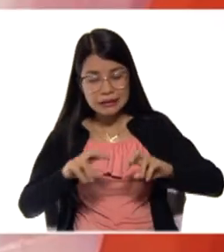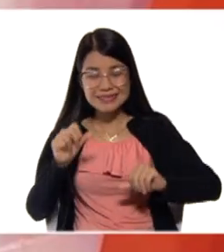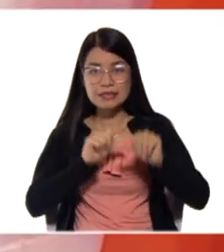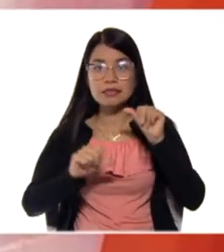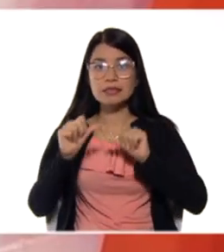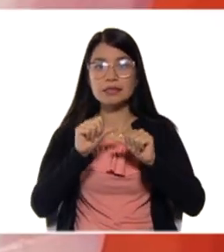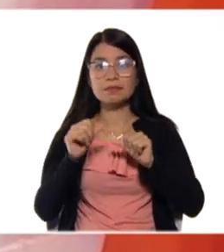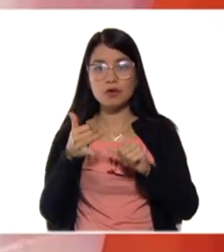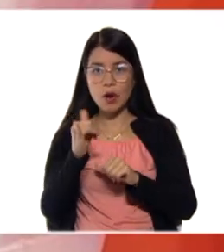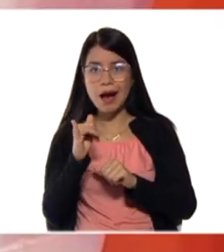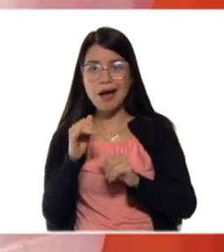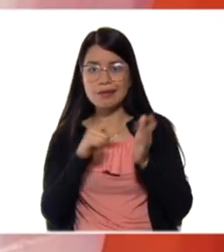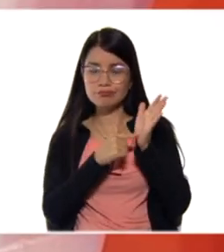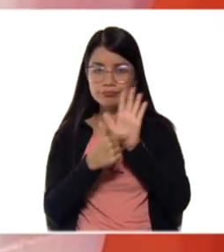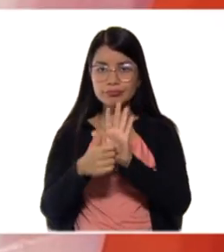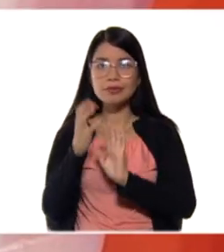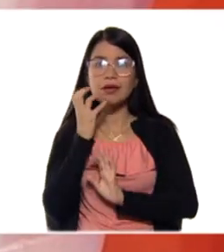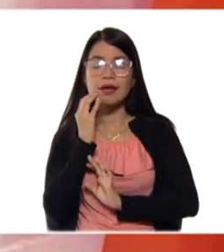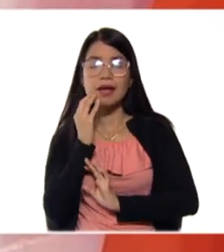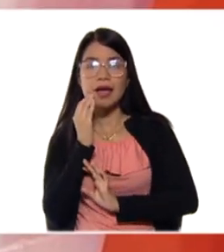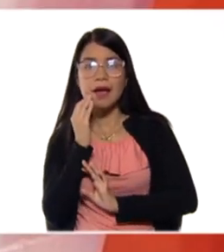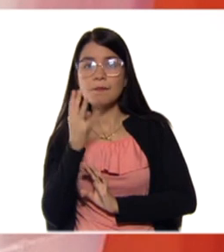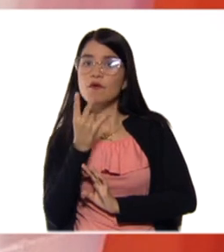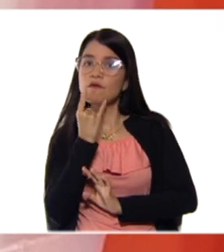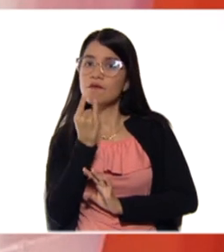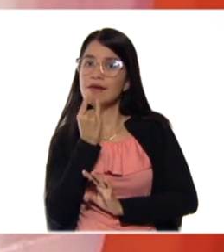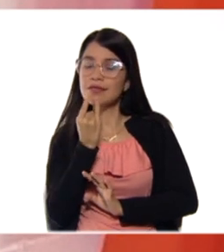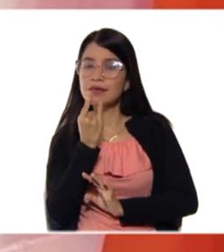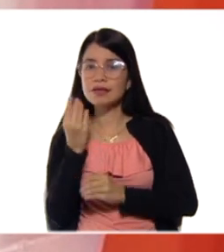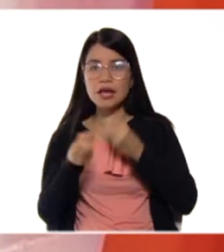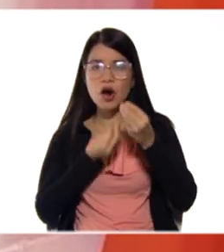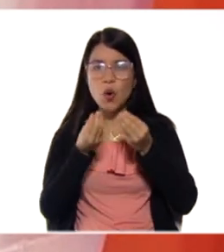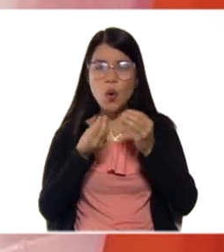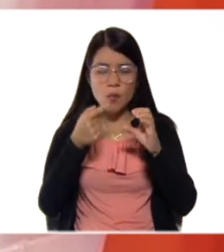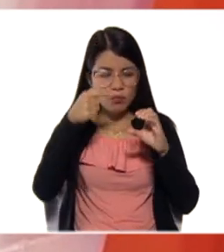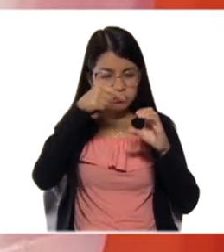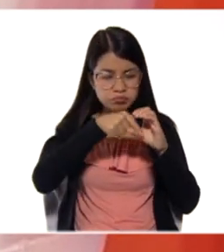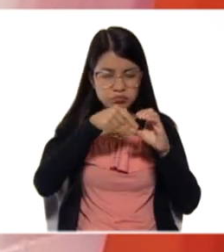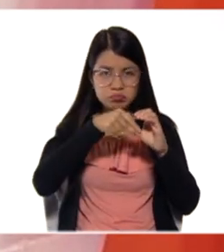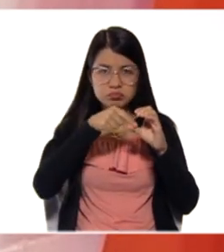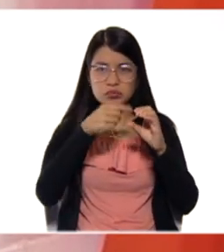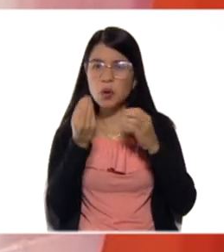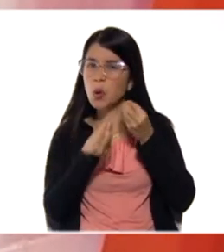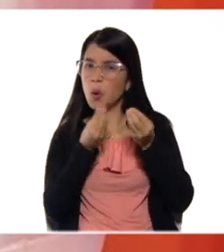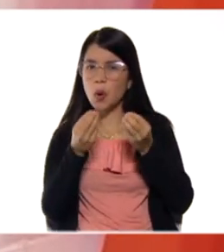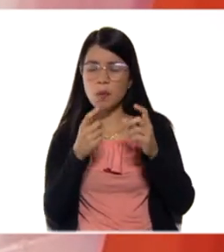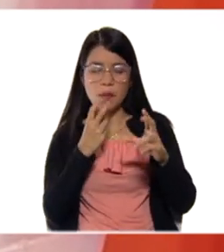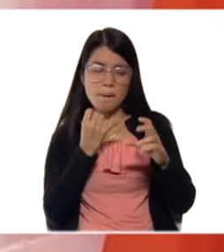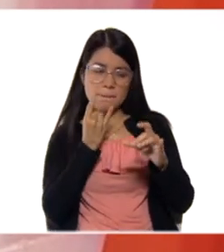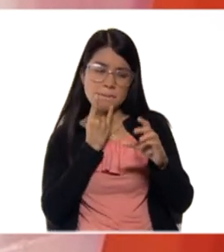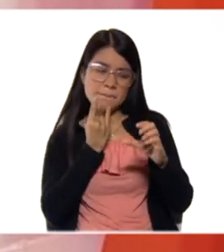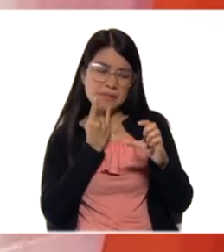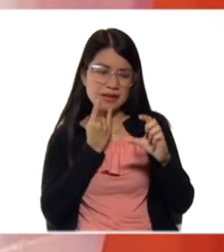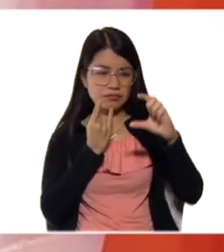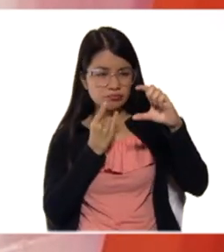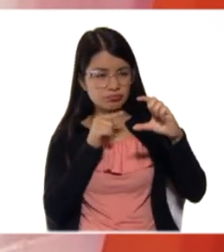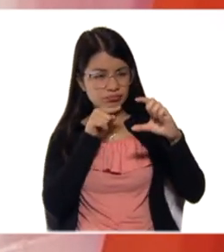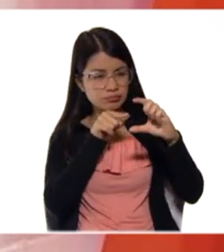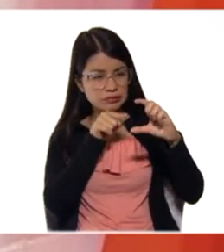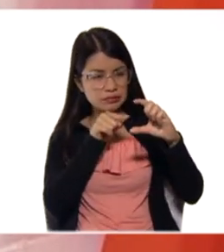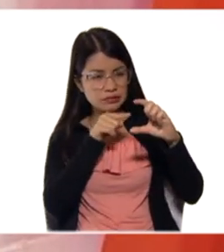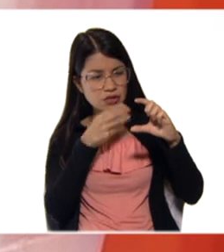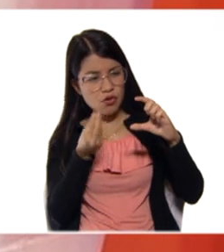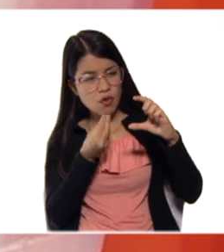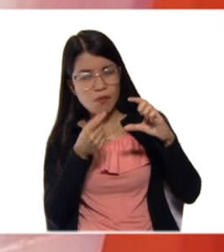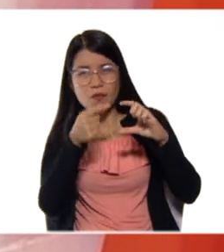baterías. ¿Cómo están por dentro? Es interesante. Yo los invito a que ustedes busquen y tengan al alcance de